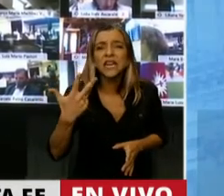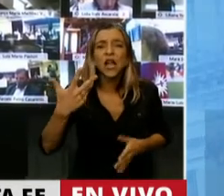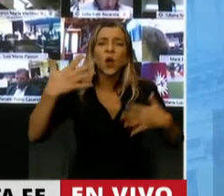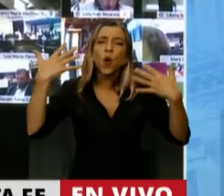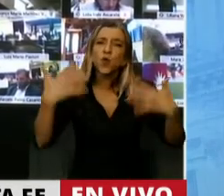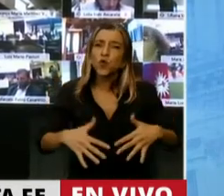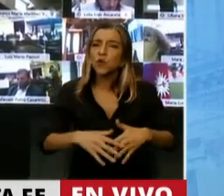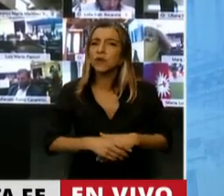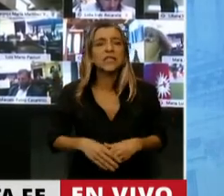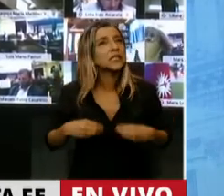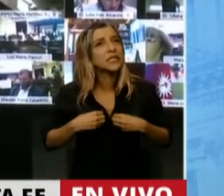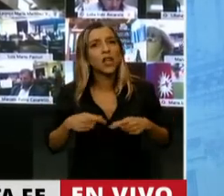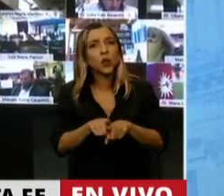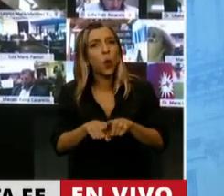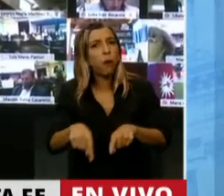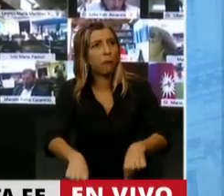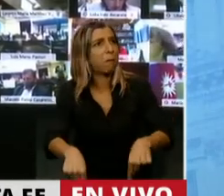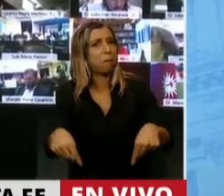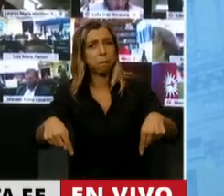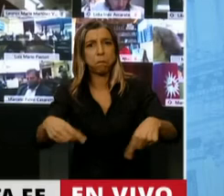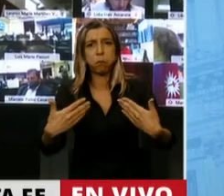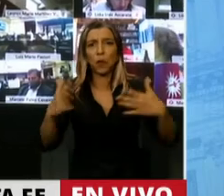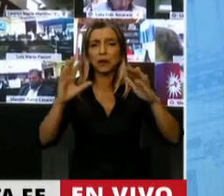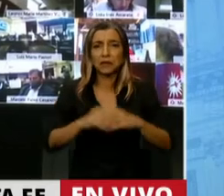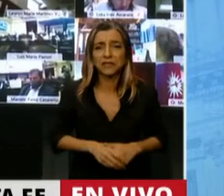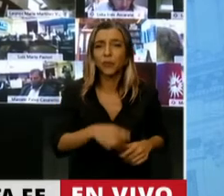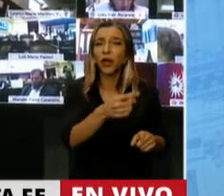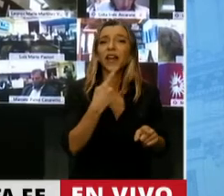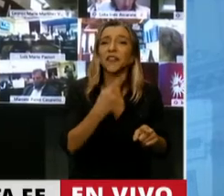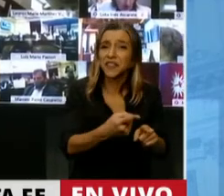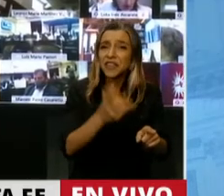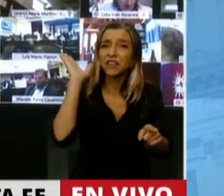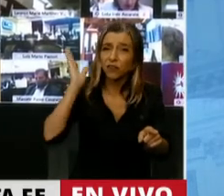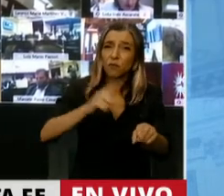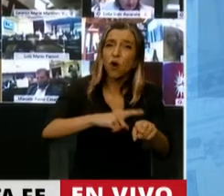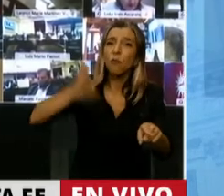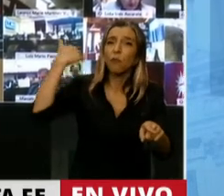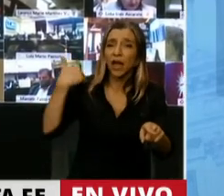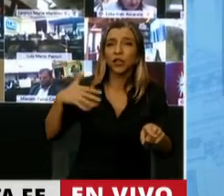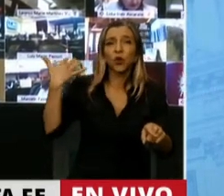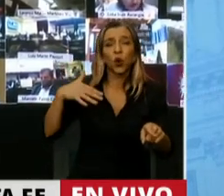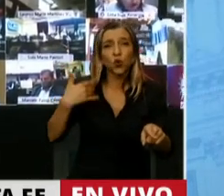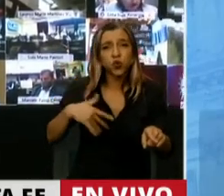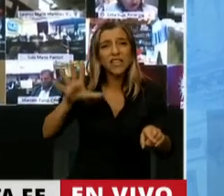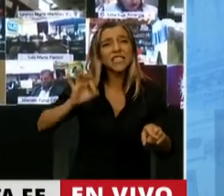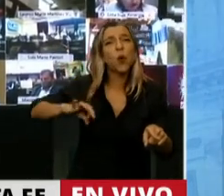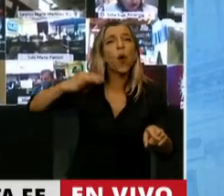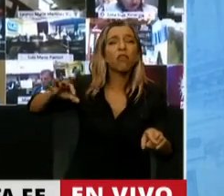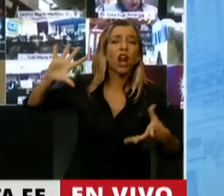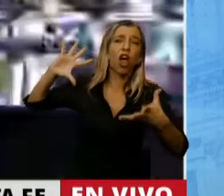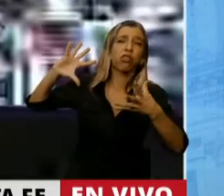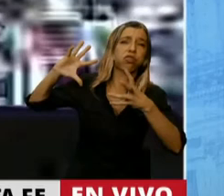una actualidad enorme. Él dice, detrás de nosotros hay medio siglo de decadencia. Frente a nosotros se